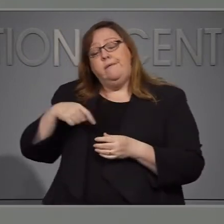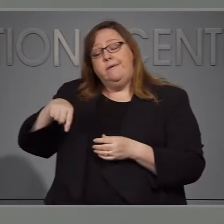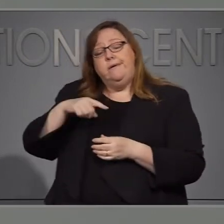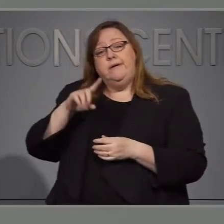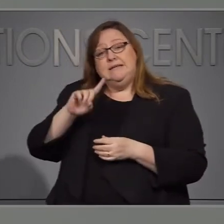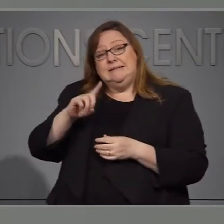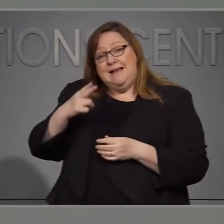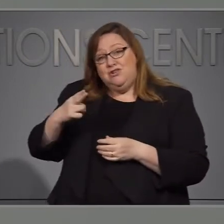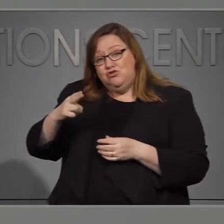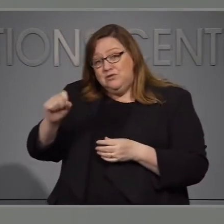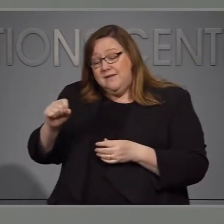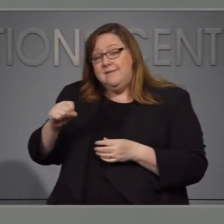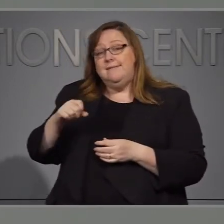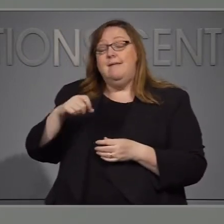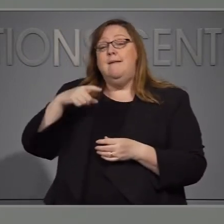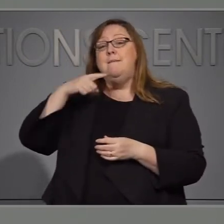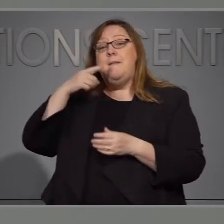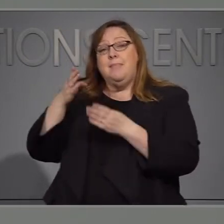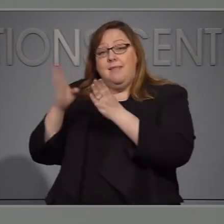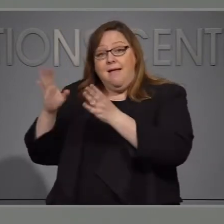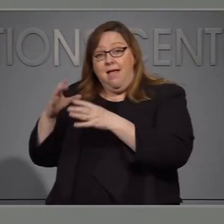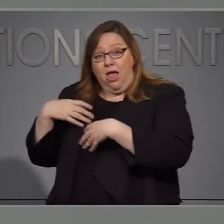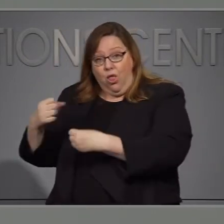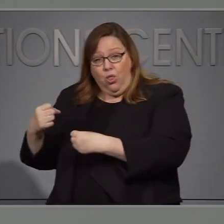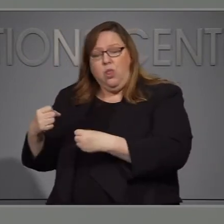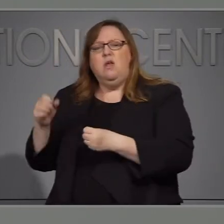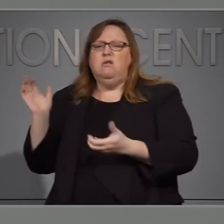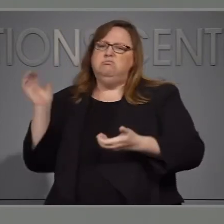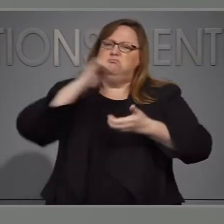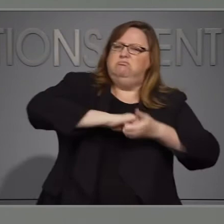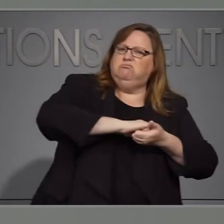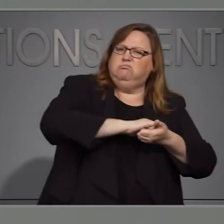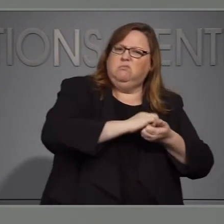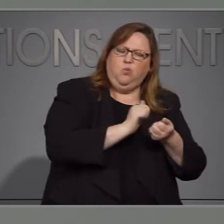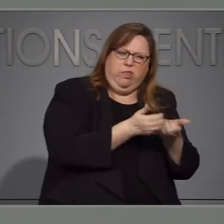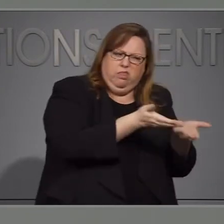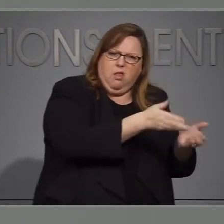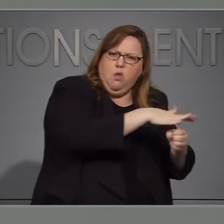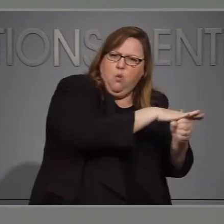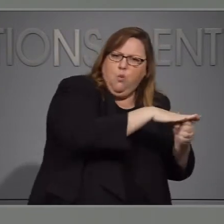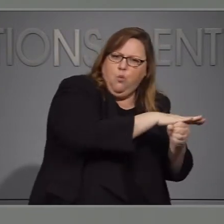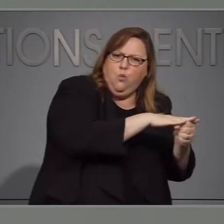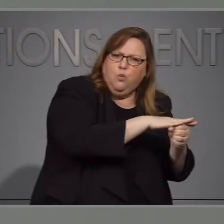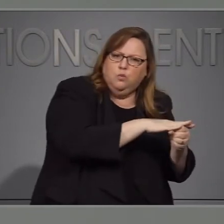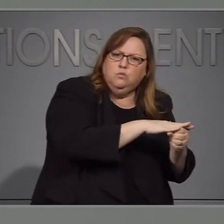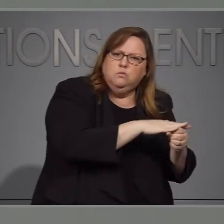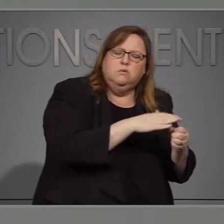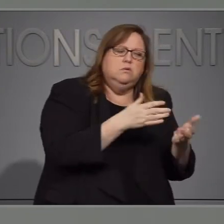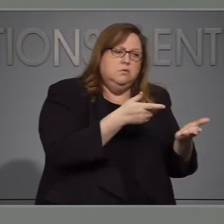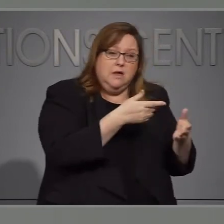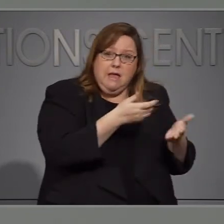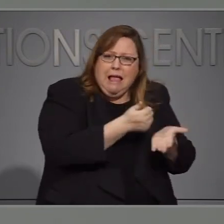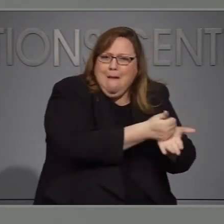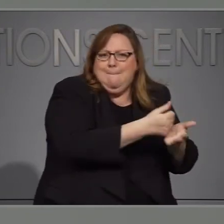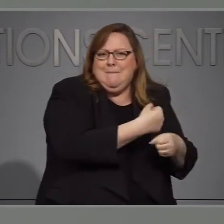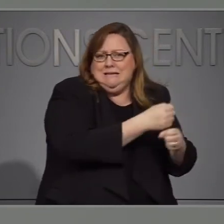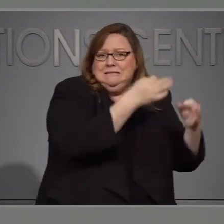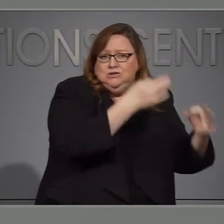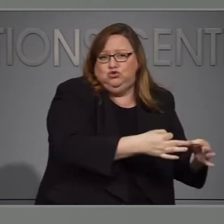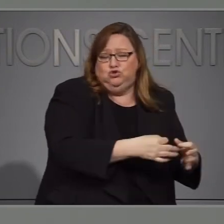servicios humanos y de salud y salud pública también están en este tipo de adhesiones estas